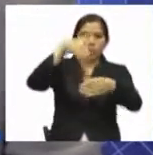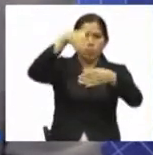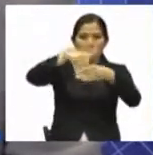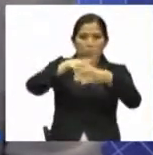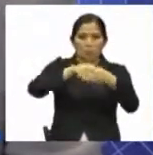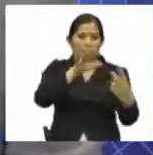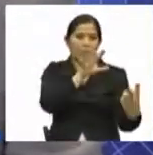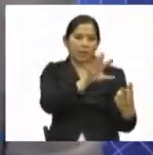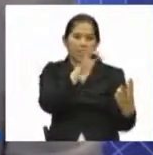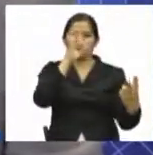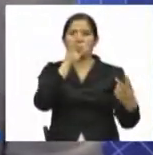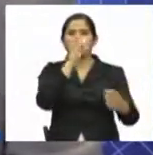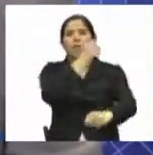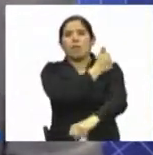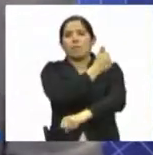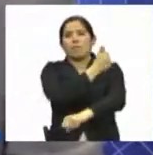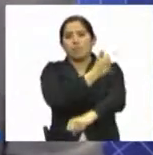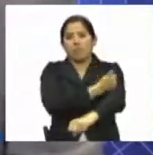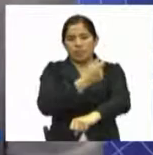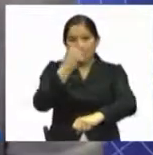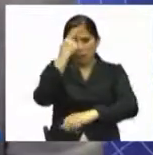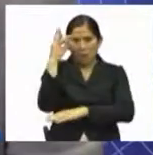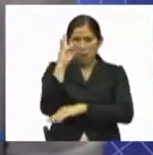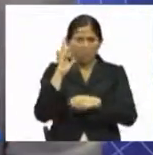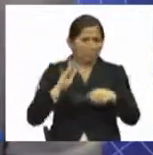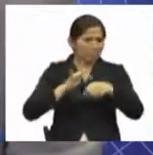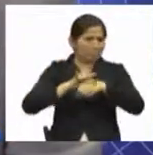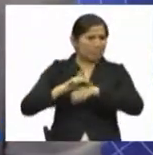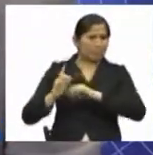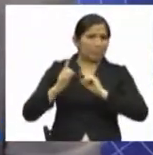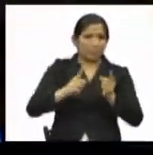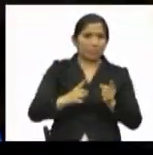elegir a nuestros representantes desde muy temprano.